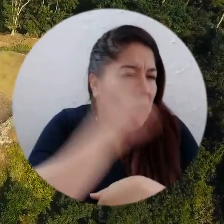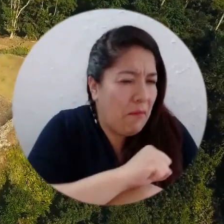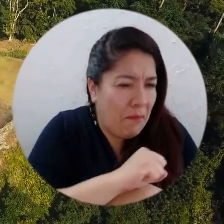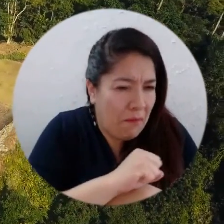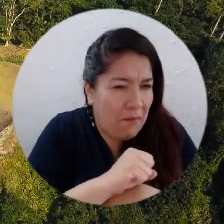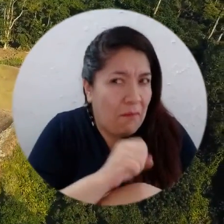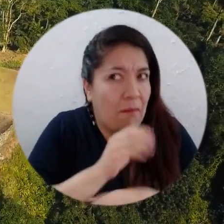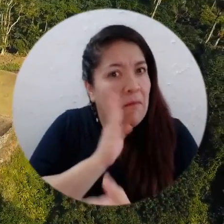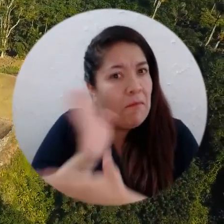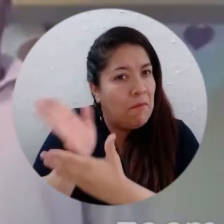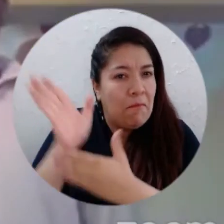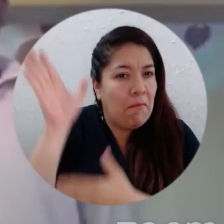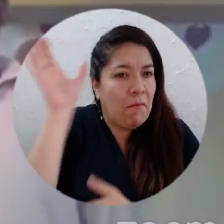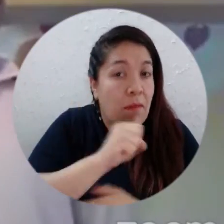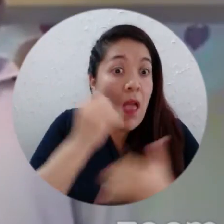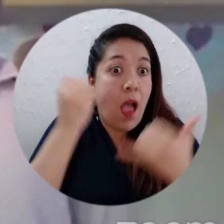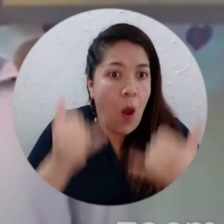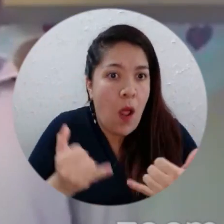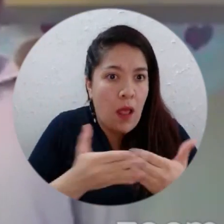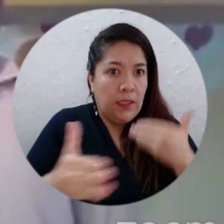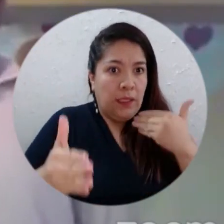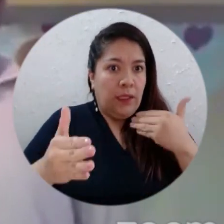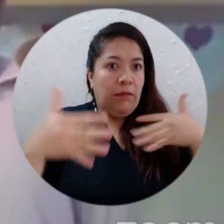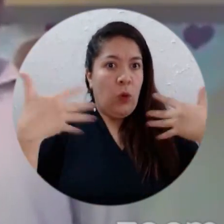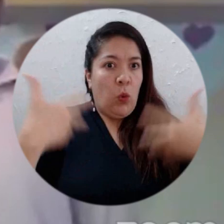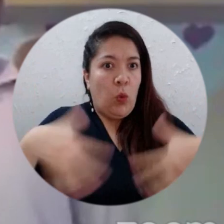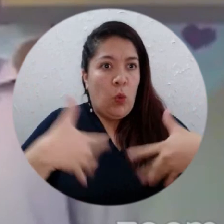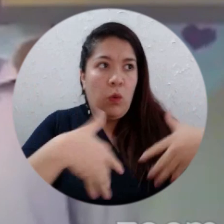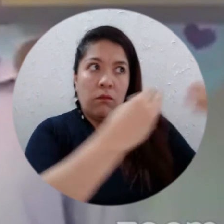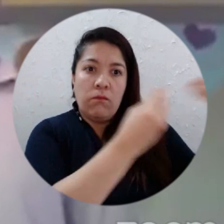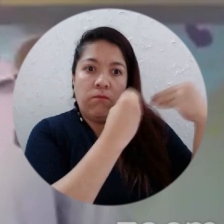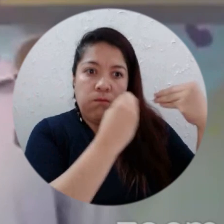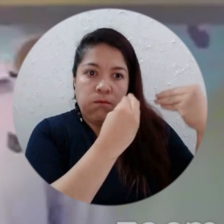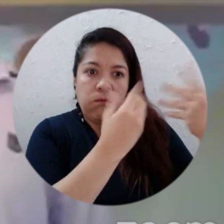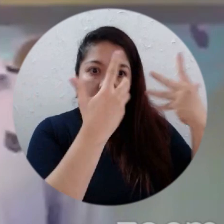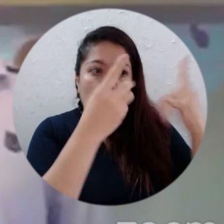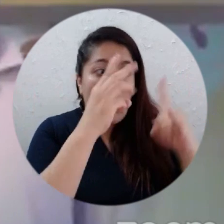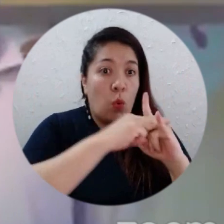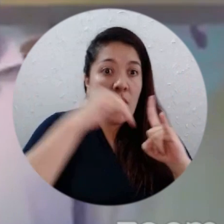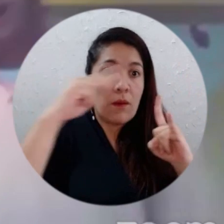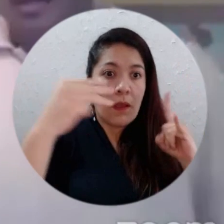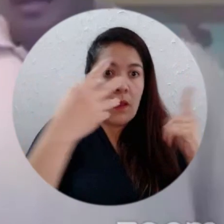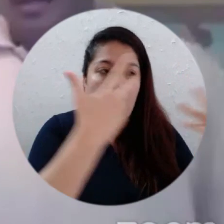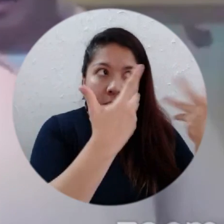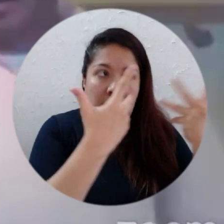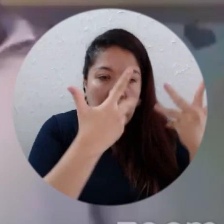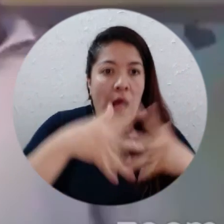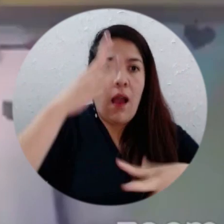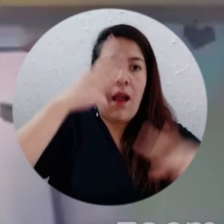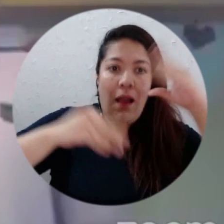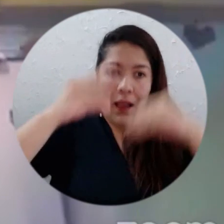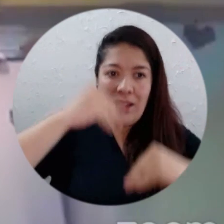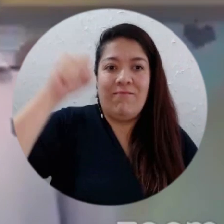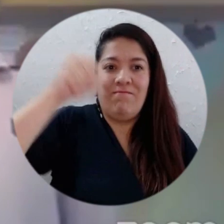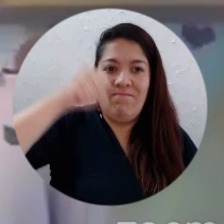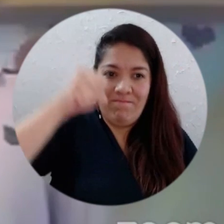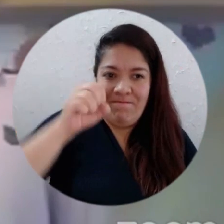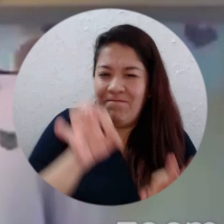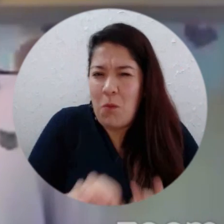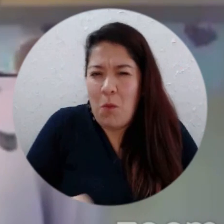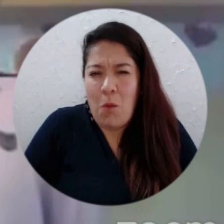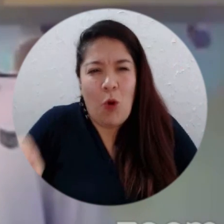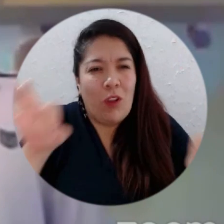sector no vamos mucho por allá pero creo que a partir del momento que iniciamos con la universidad este trabajo estos muchachos